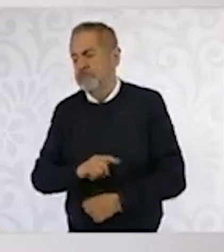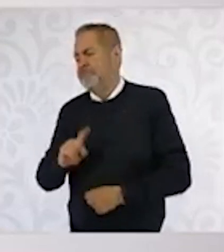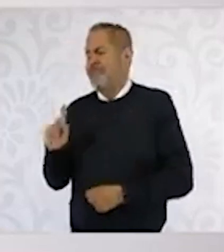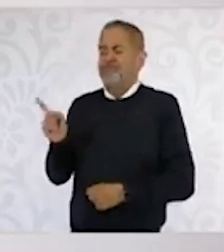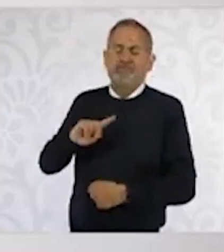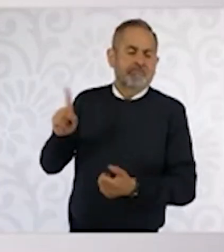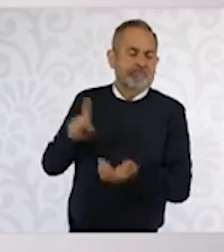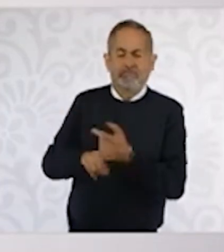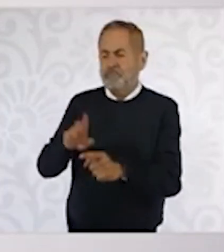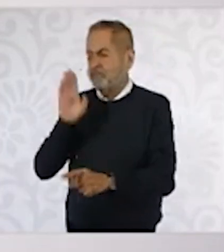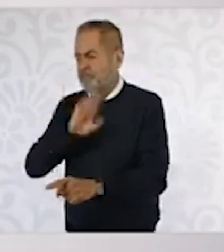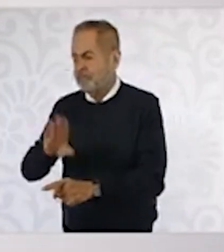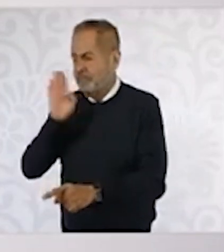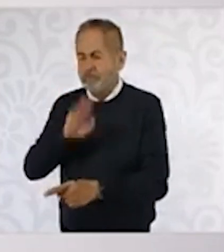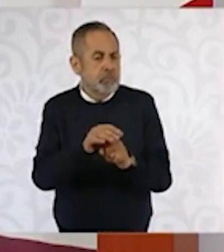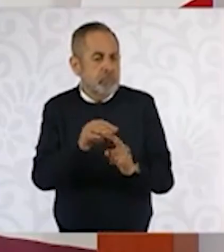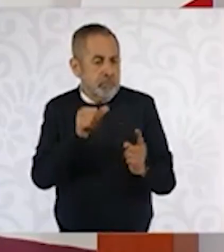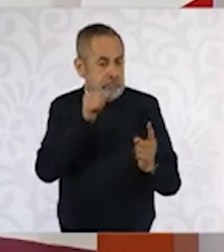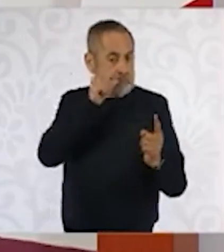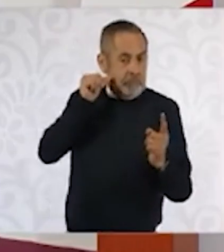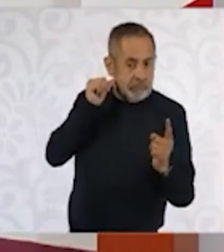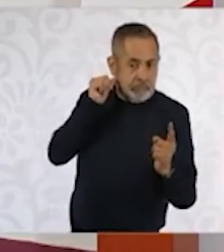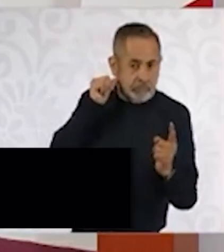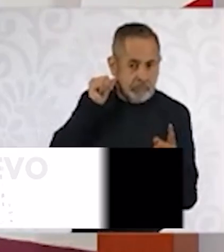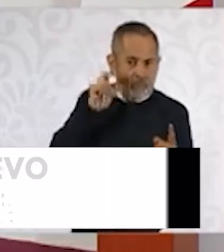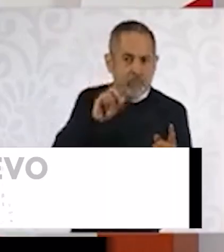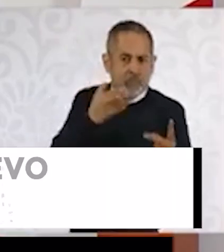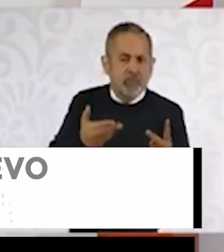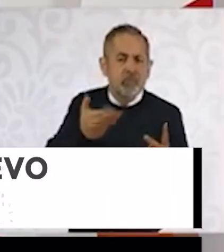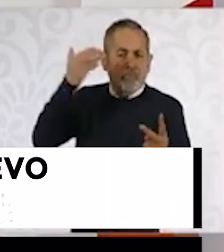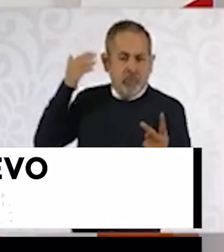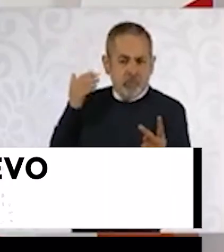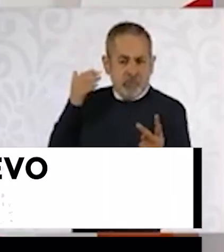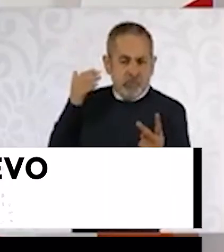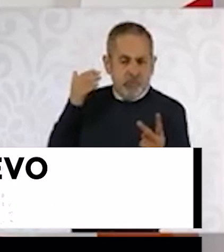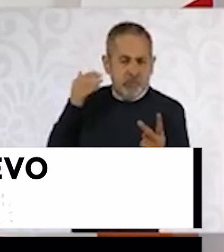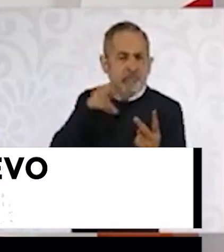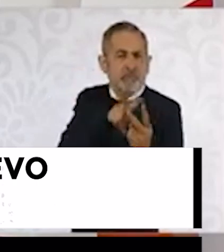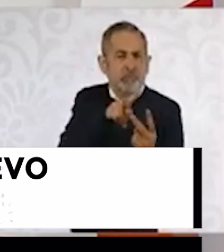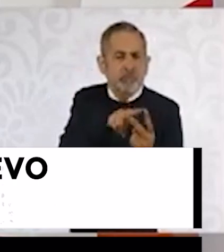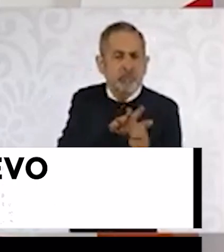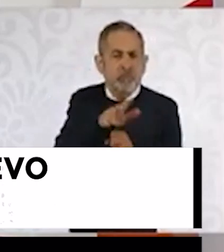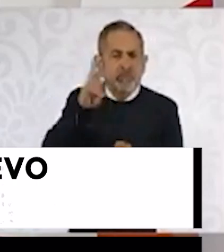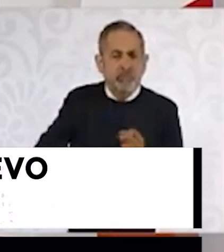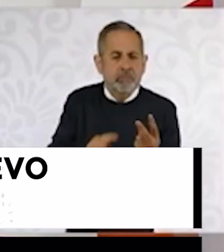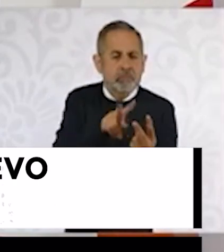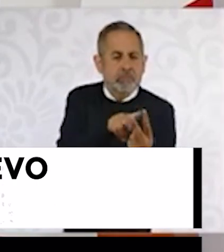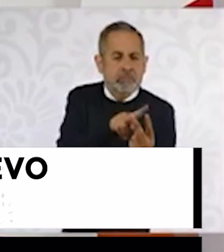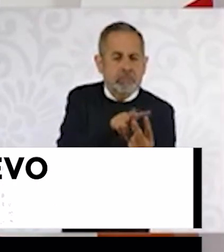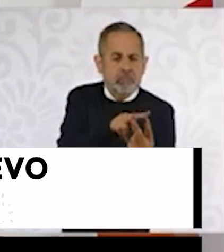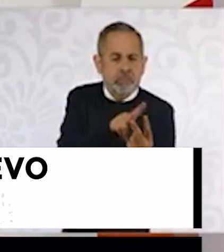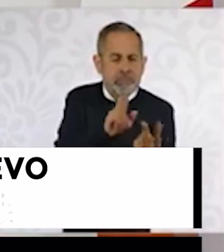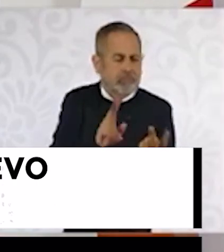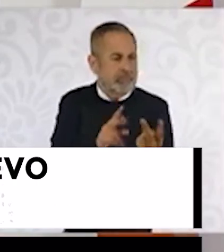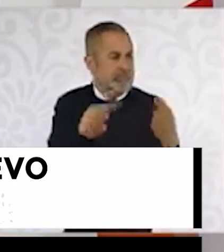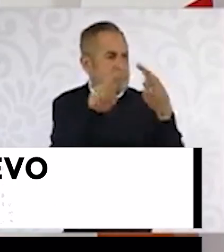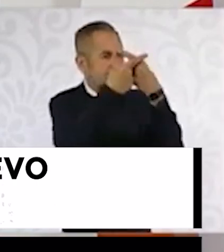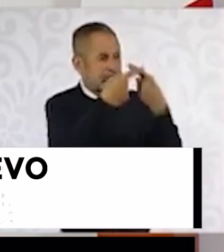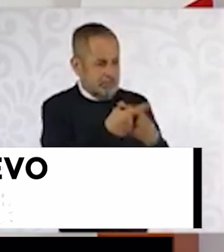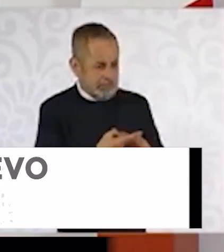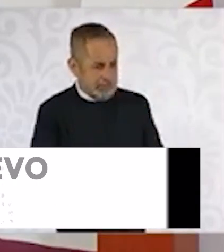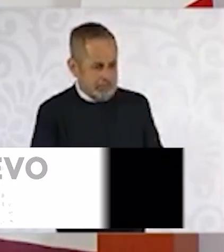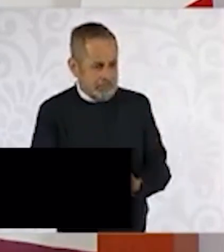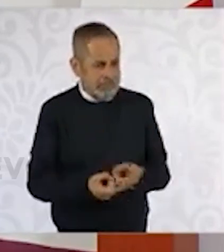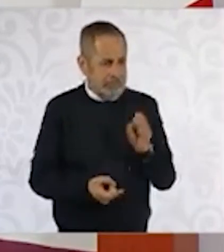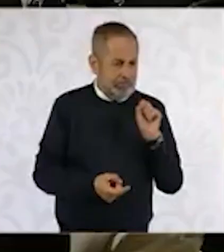proyectos que desarrolla la Agencia de Transformación Digital y Telecomunicaciones se encuentra la llave MX, el expediente electrónico y un número